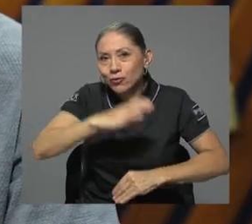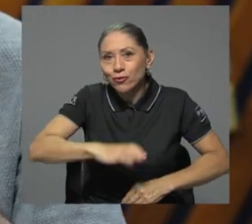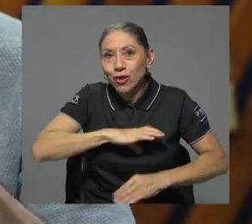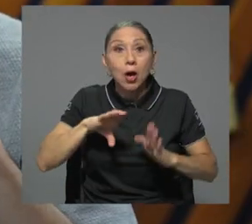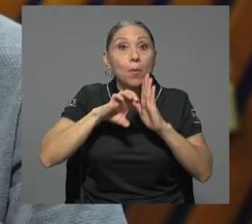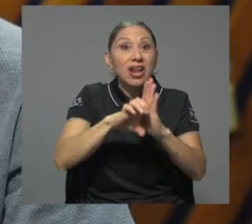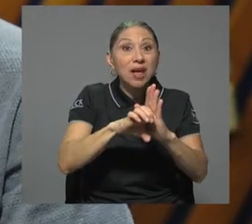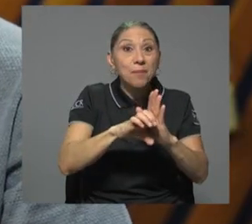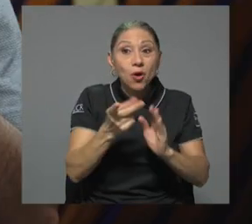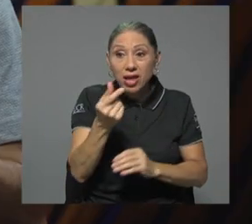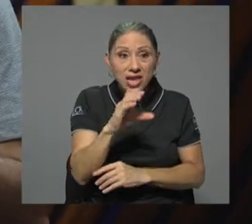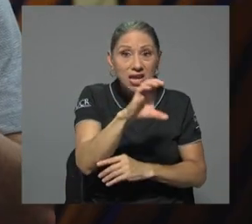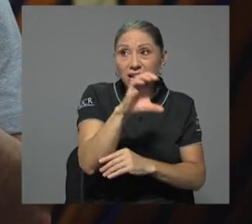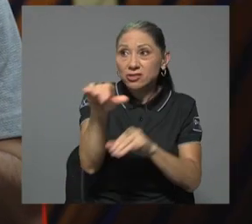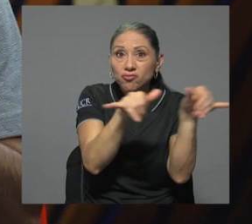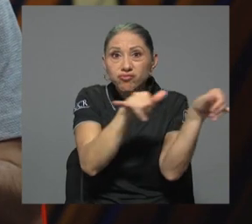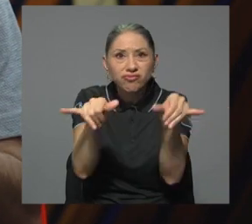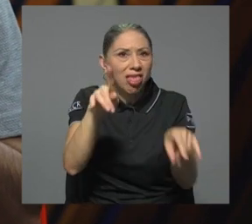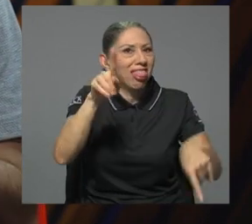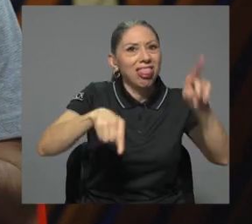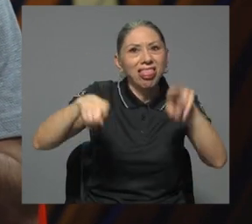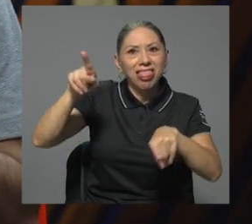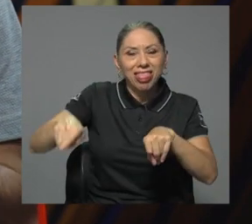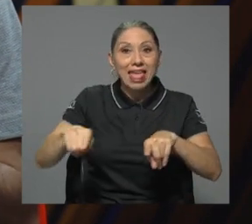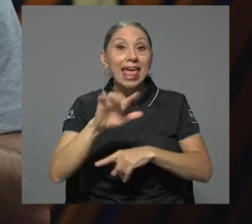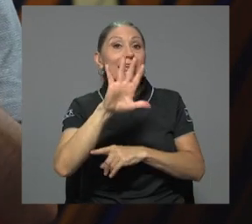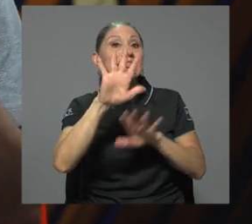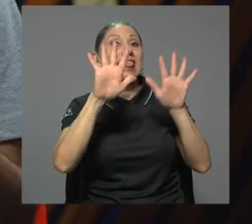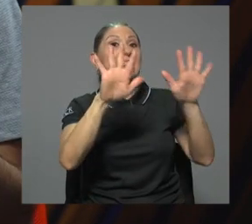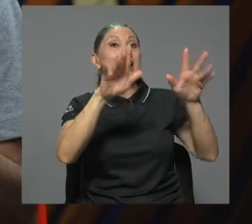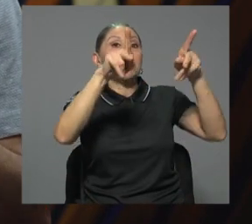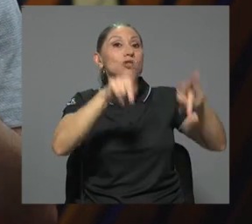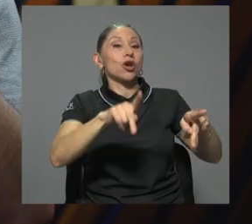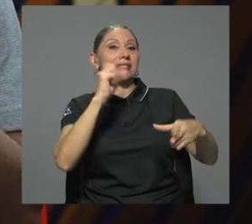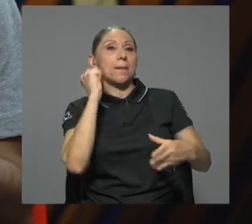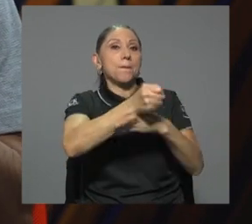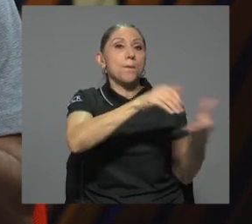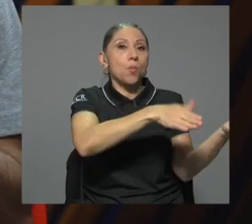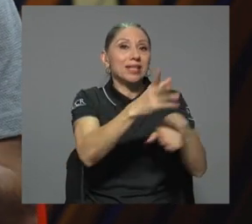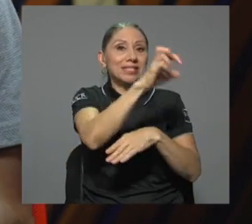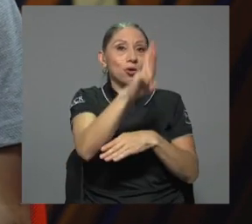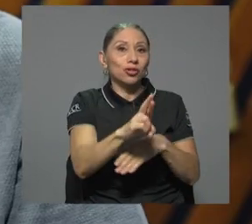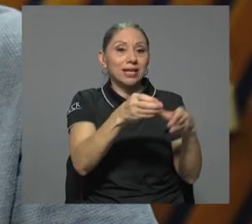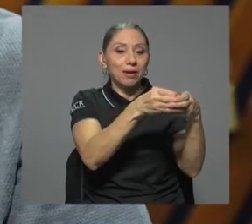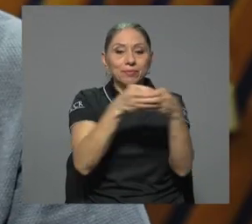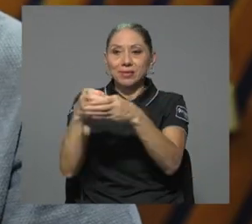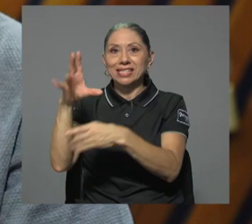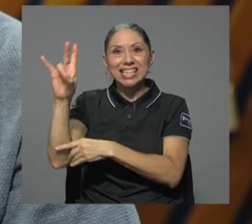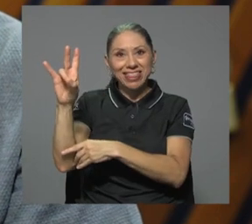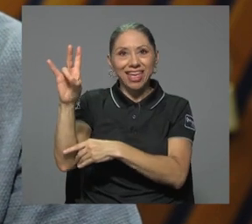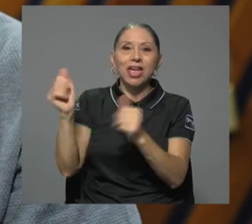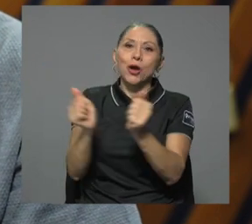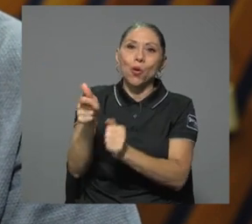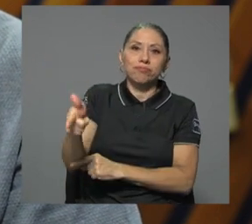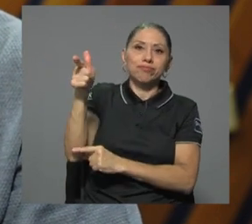dato es importante. Siete de cada diez homicidios en Costa Rica el año pasado involucraron un arma de fuego. Además, el